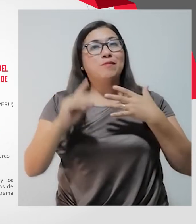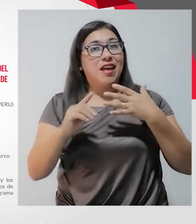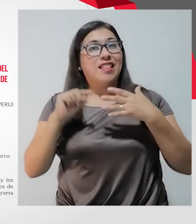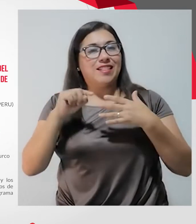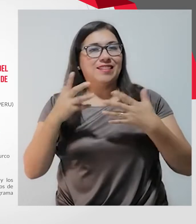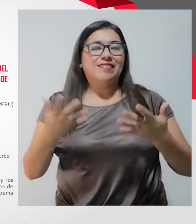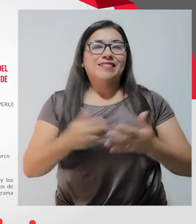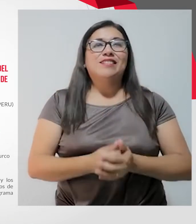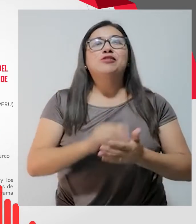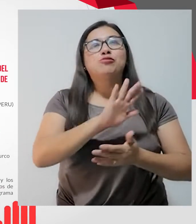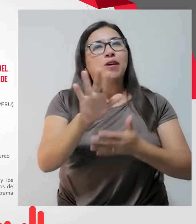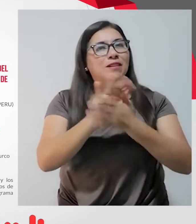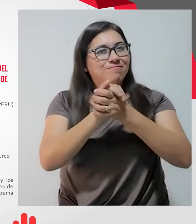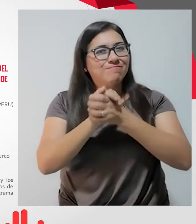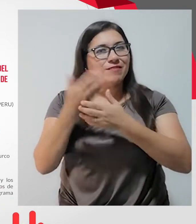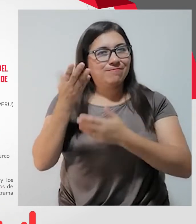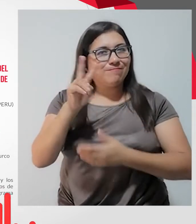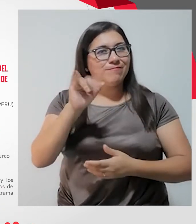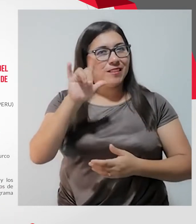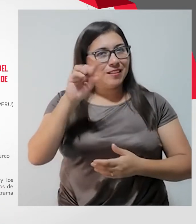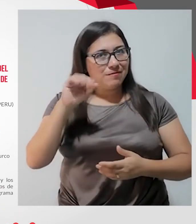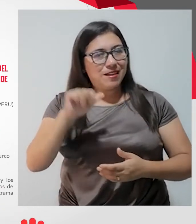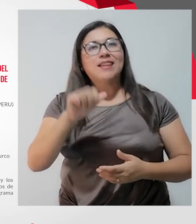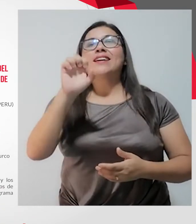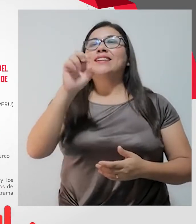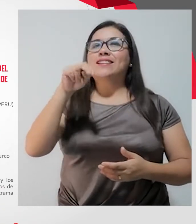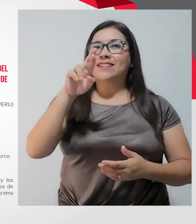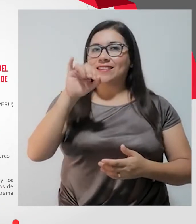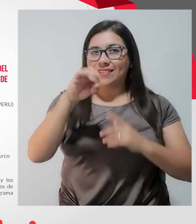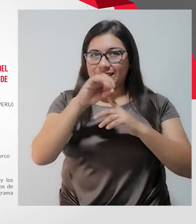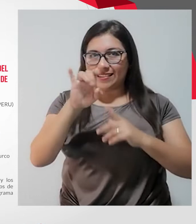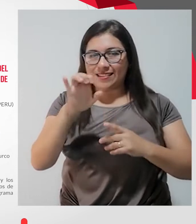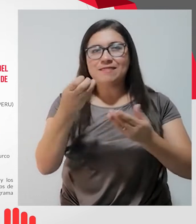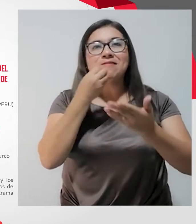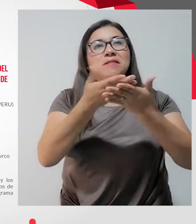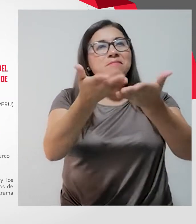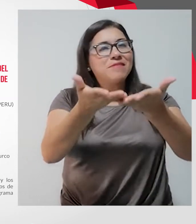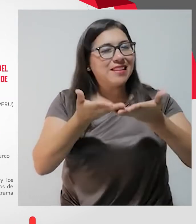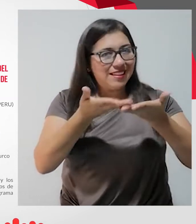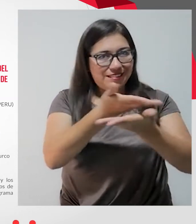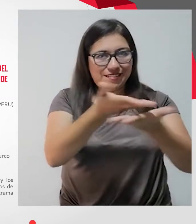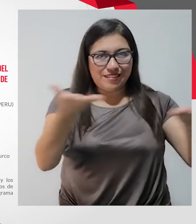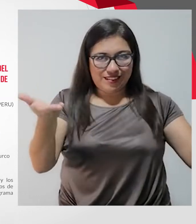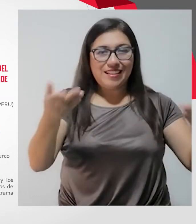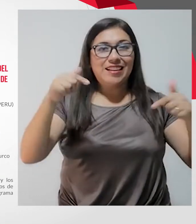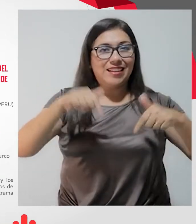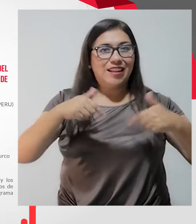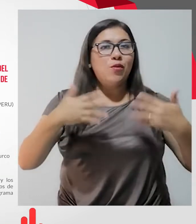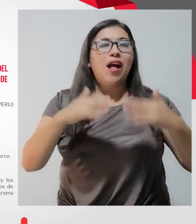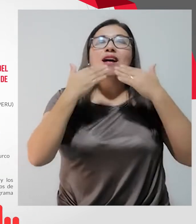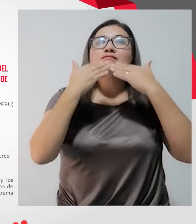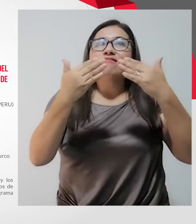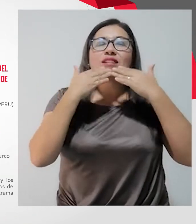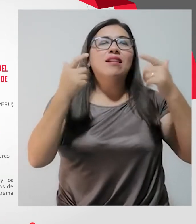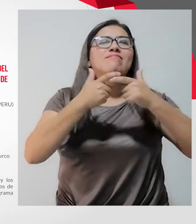Conadis. Sus amigos Vilma Andrade y Enrique Gustos, le damos la más cordial bienvenida y el